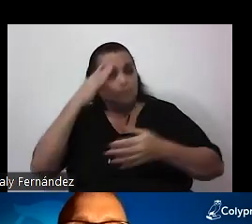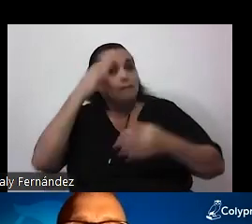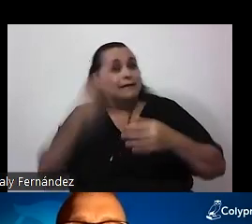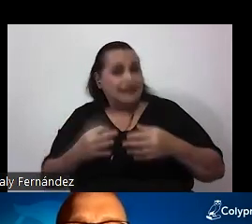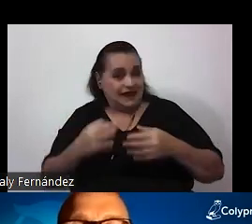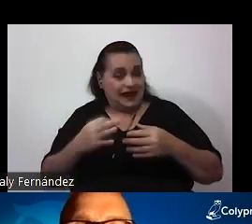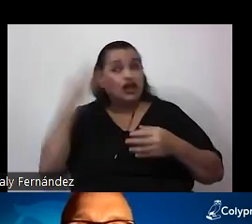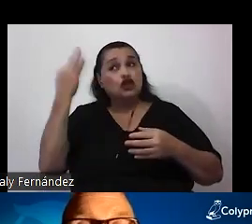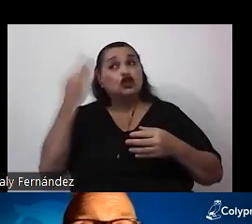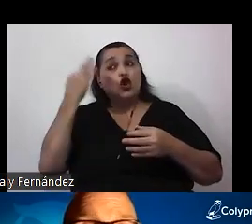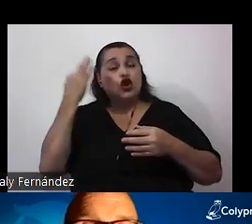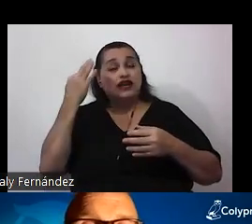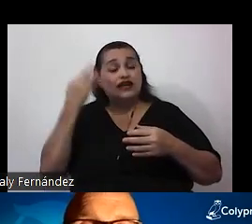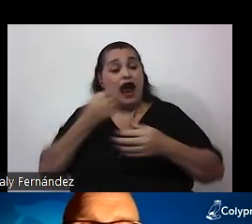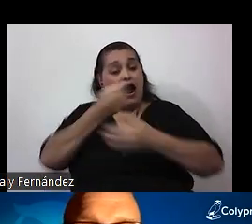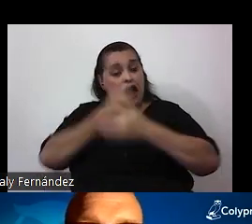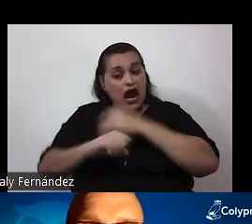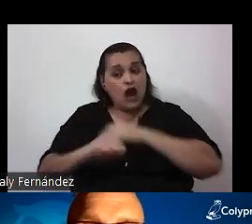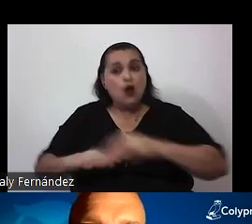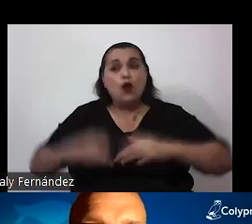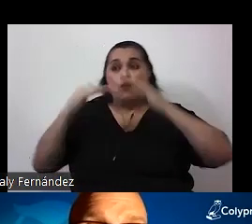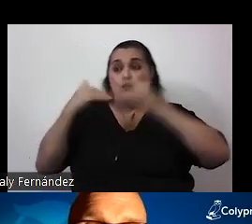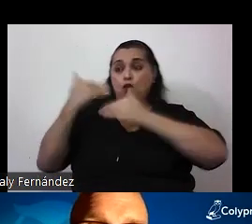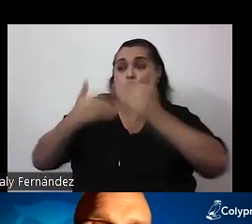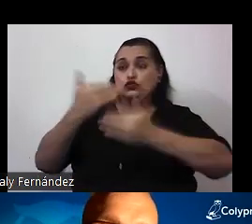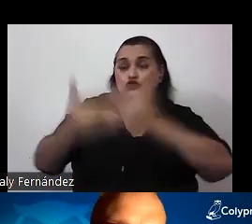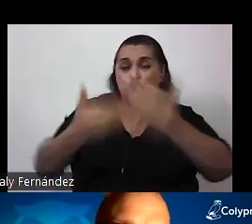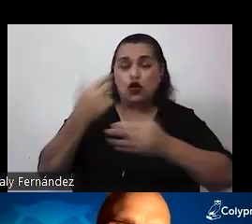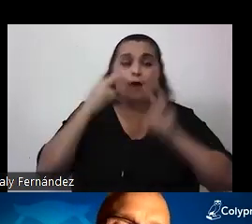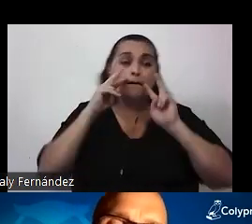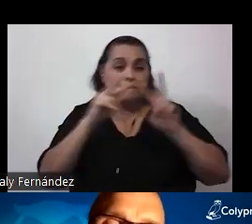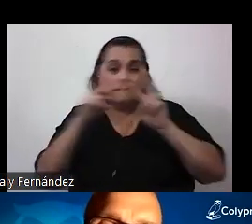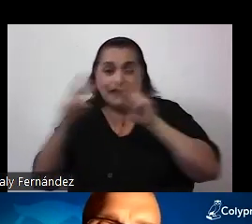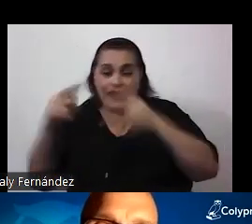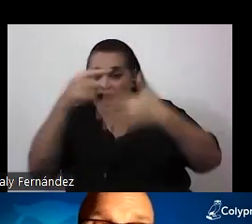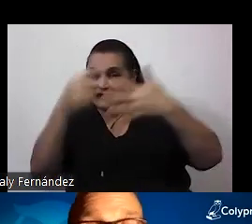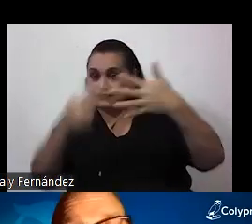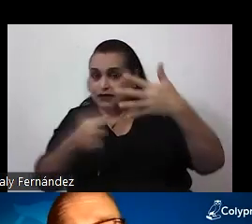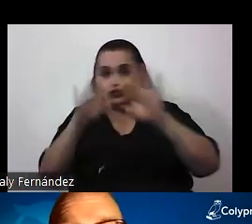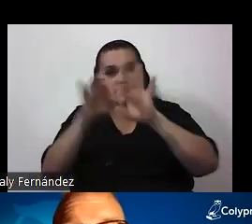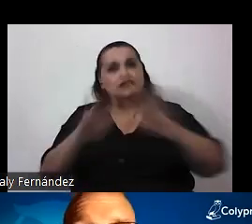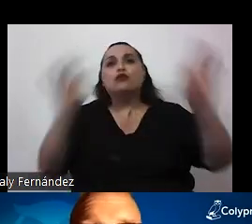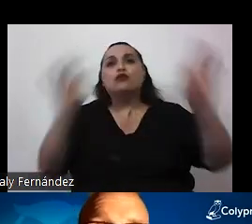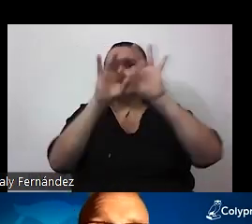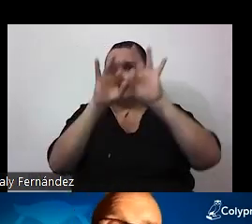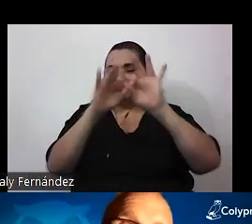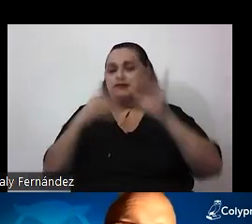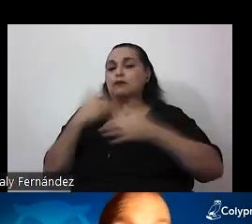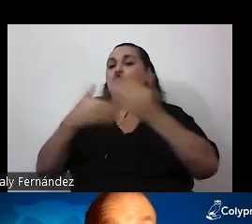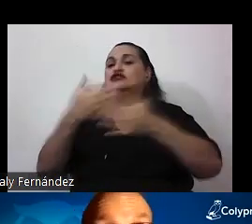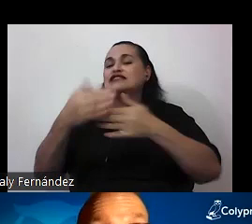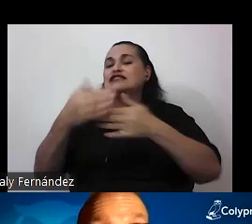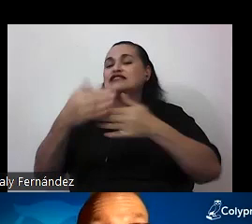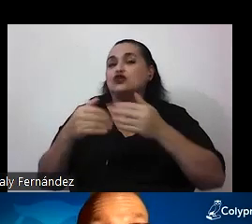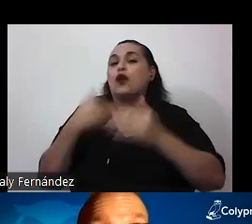teoría evolutiva capta algunos aspectos muy importantes del proceso evolutivo. O sea, que nuestra teoría evolutiva